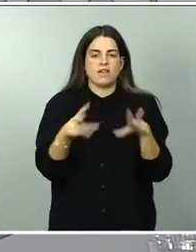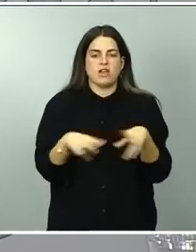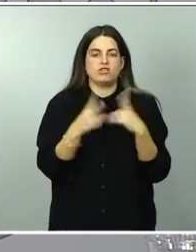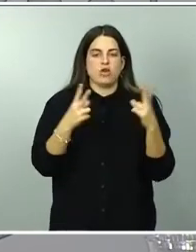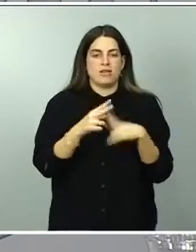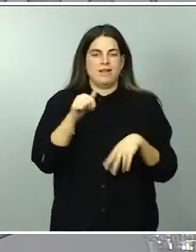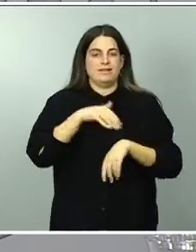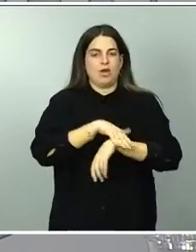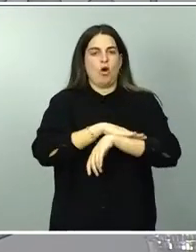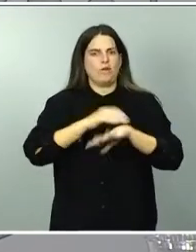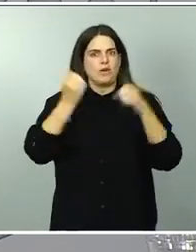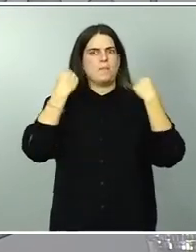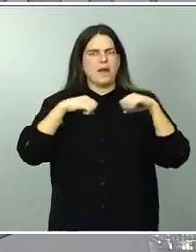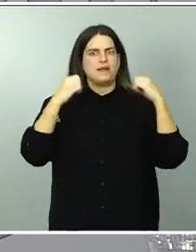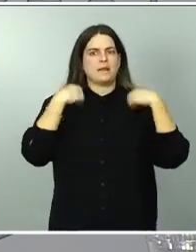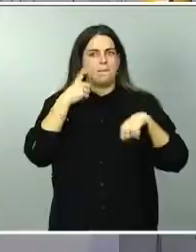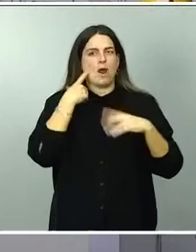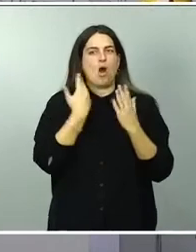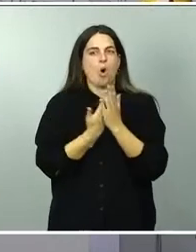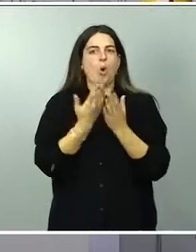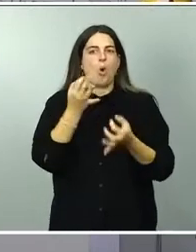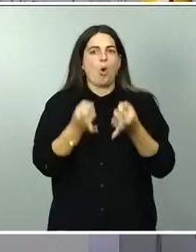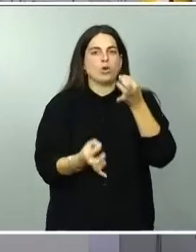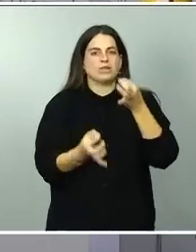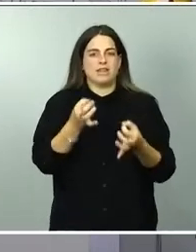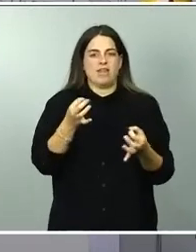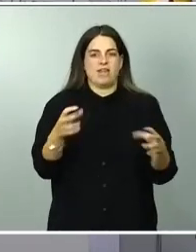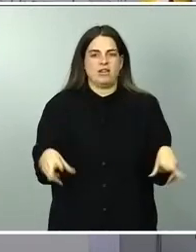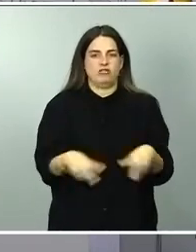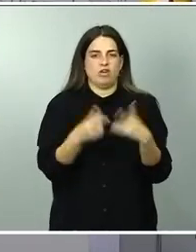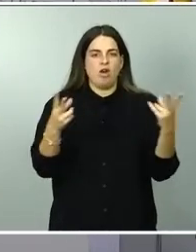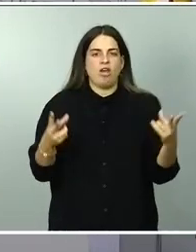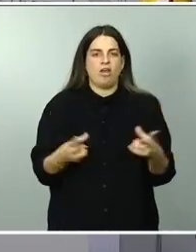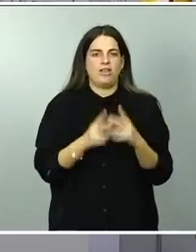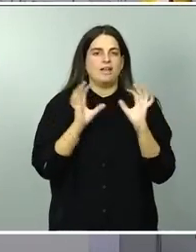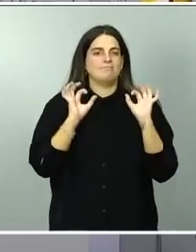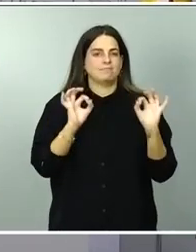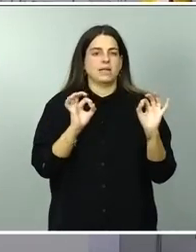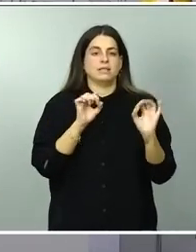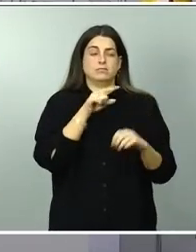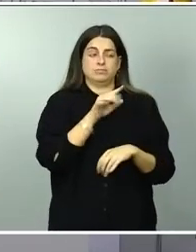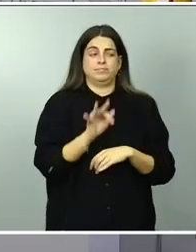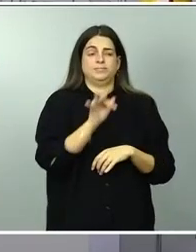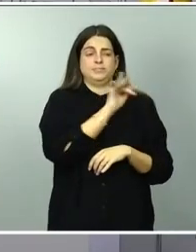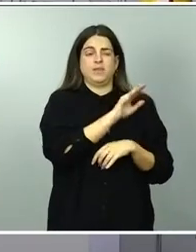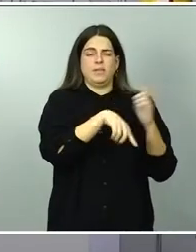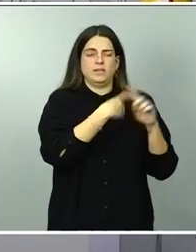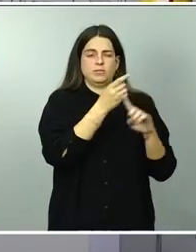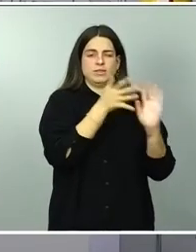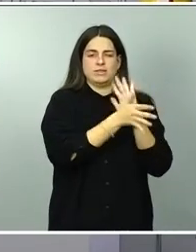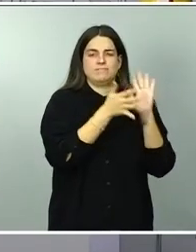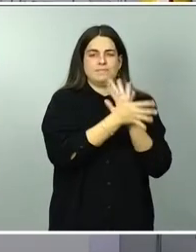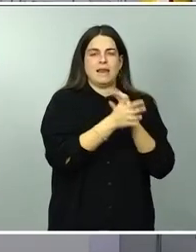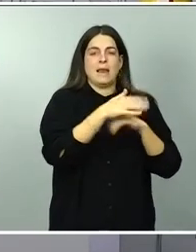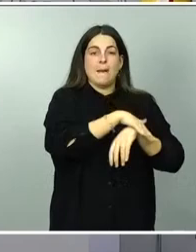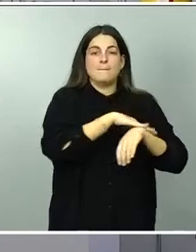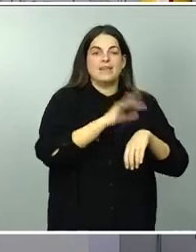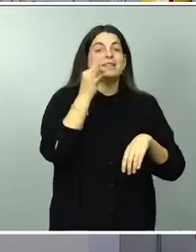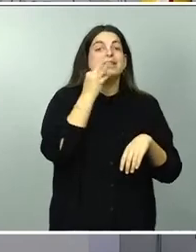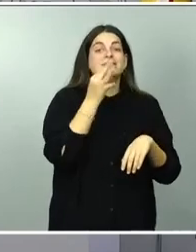sería posible sin la justicia fiscal, que es el asunto sobre el que va a informar también la ministra de Hacienda.